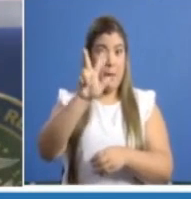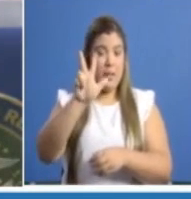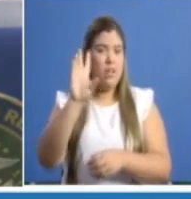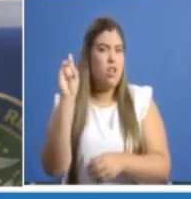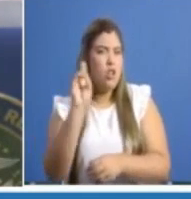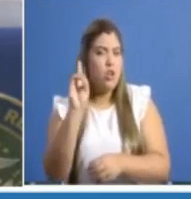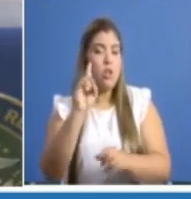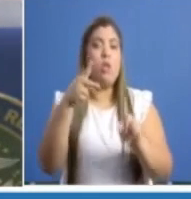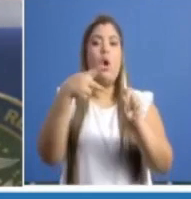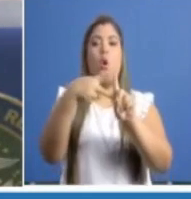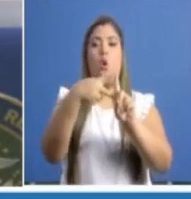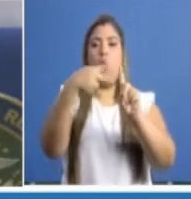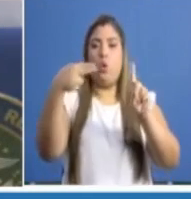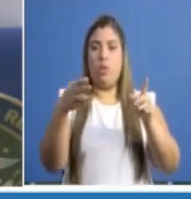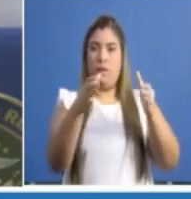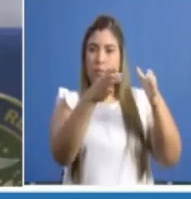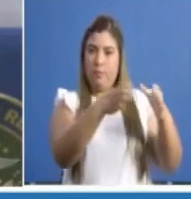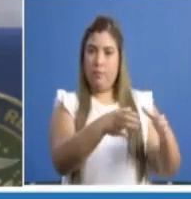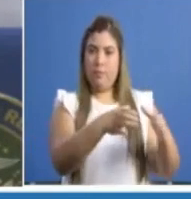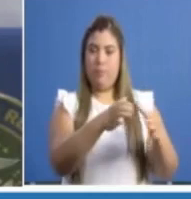en hoteles hospital.